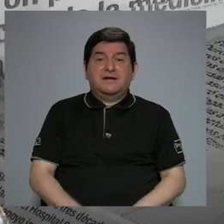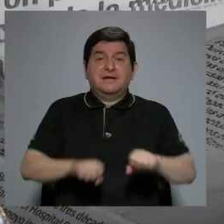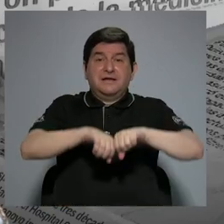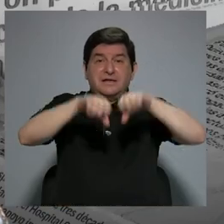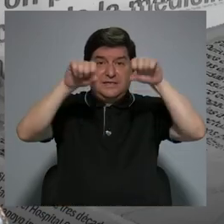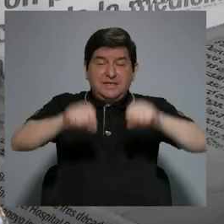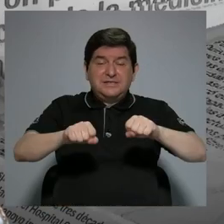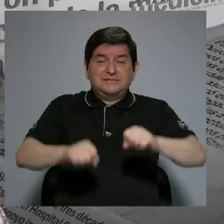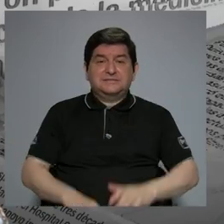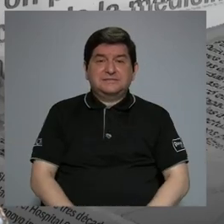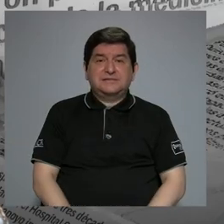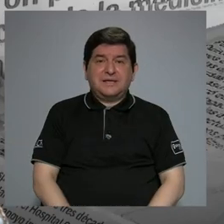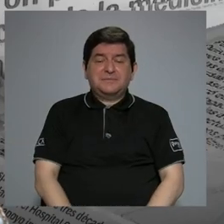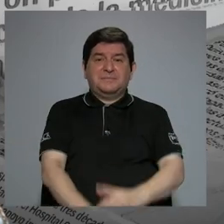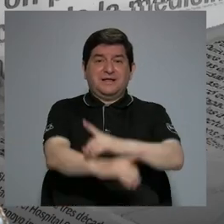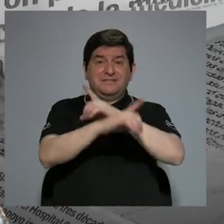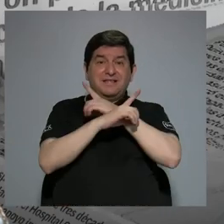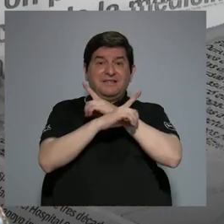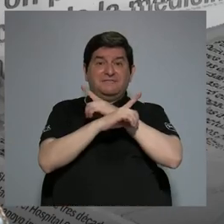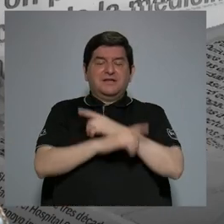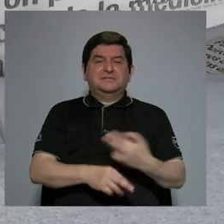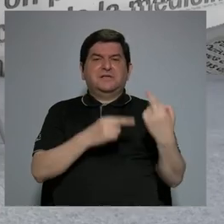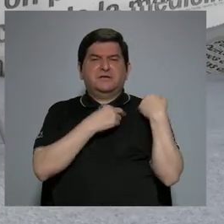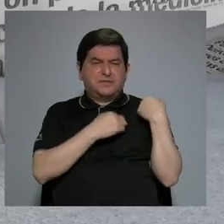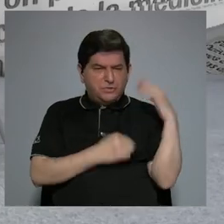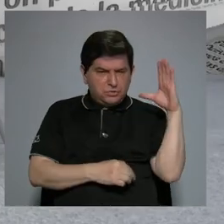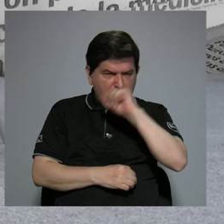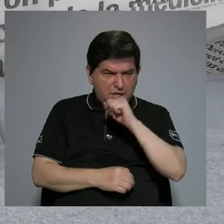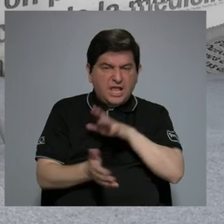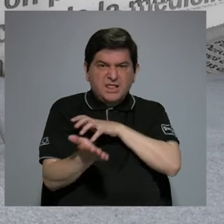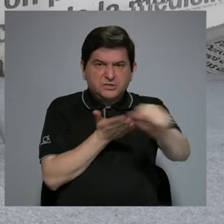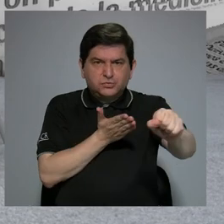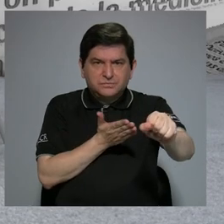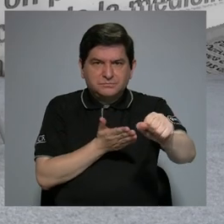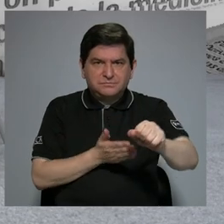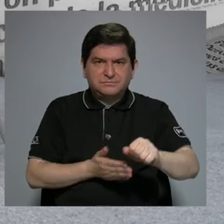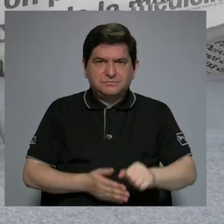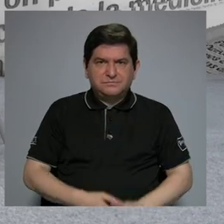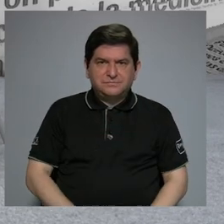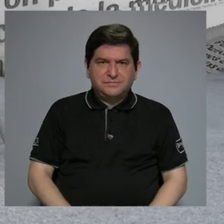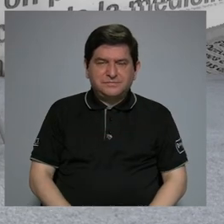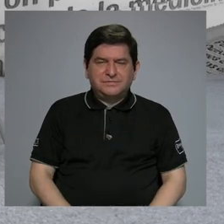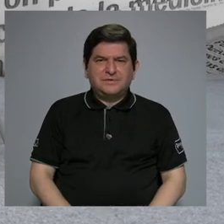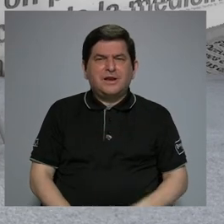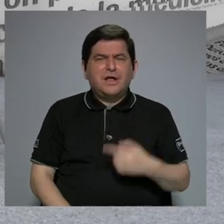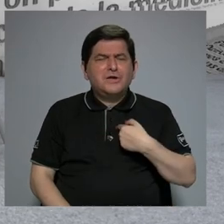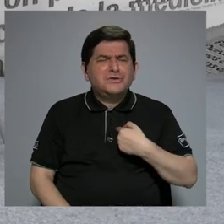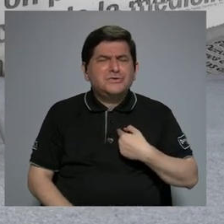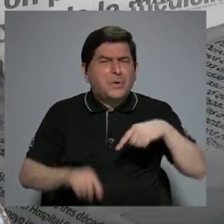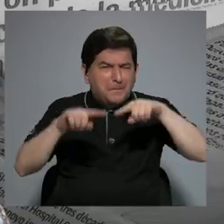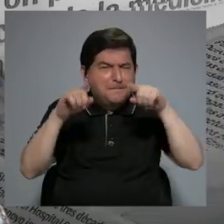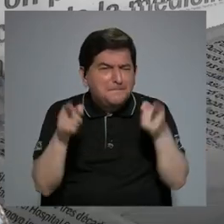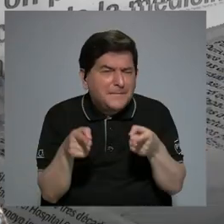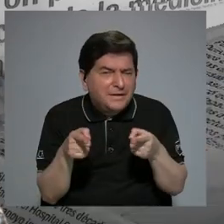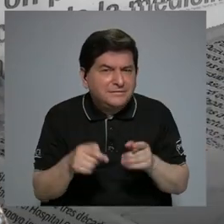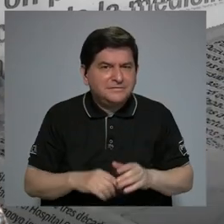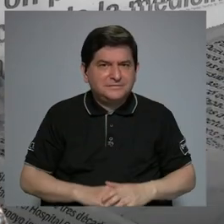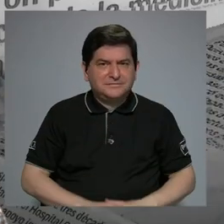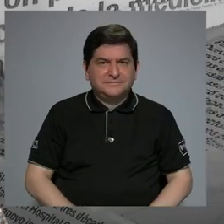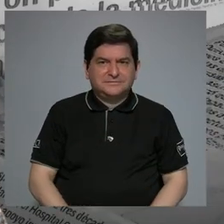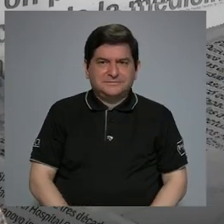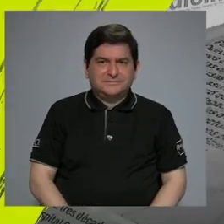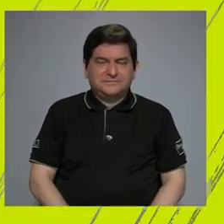sistema inmunológico el que se encarga de reconocerlas y destruirlas. Entonces, la patrulla anti cáncer. quiero hacer un paréntesis. Es que